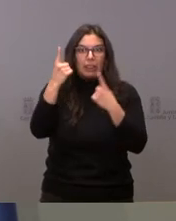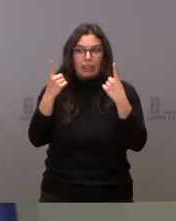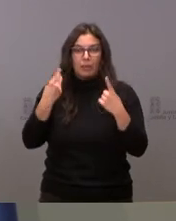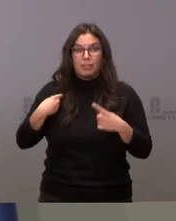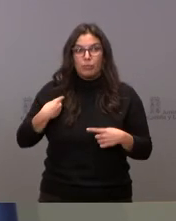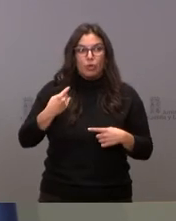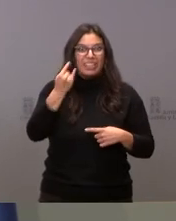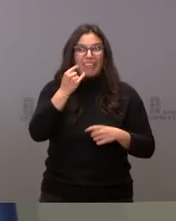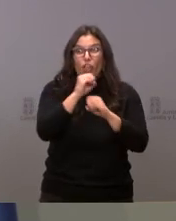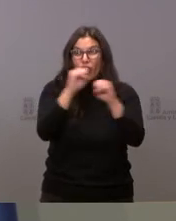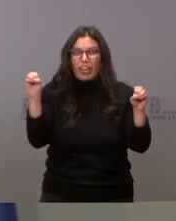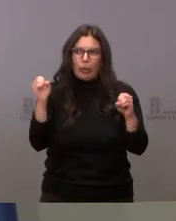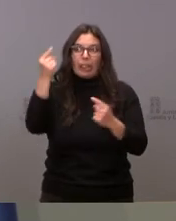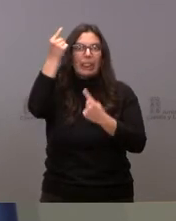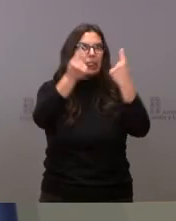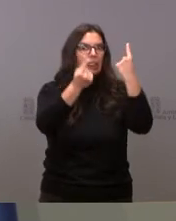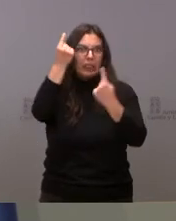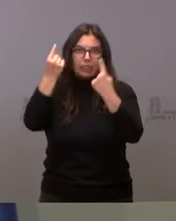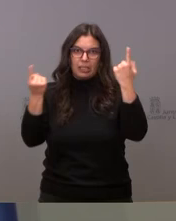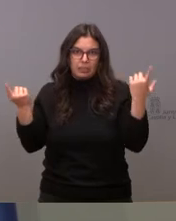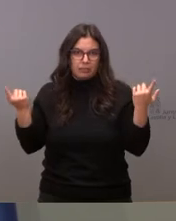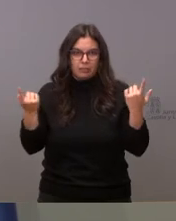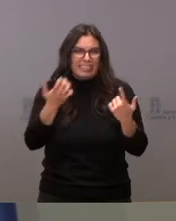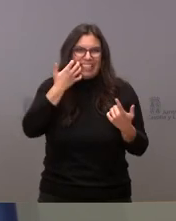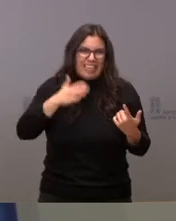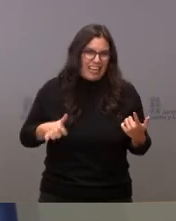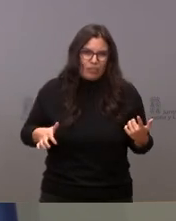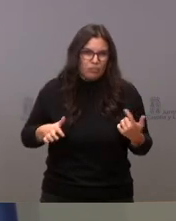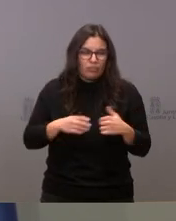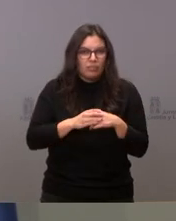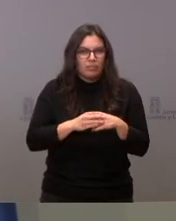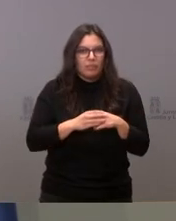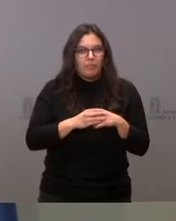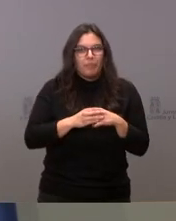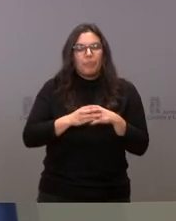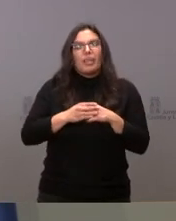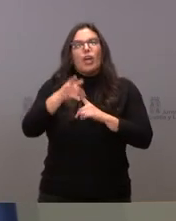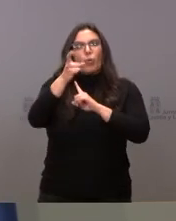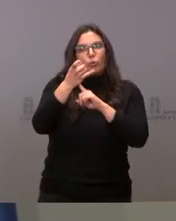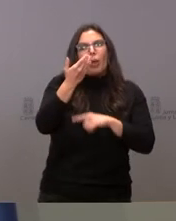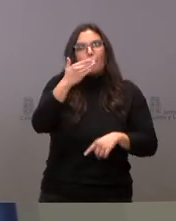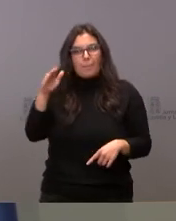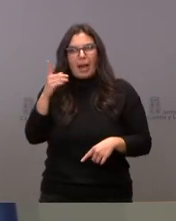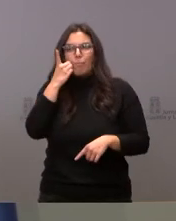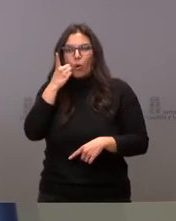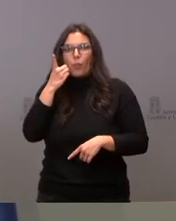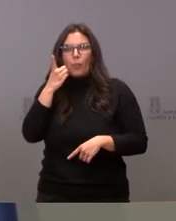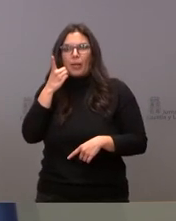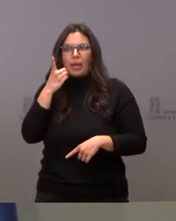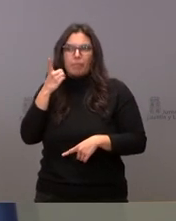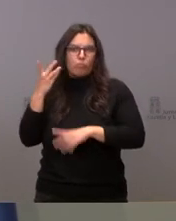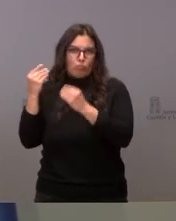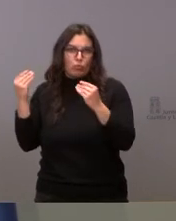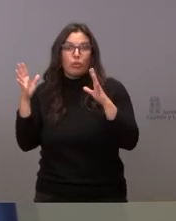que es raro. Hay muchos sitios con mala cobertura de teléfono móvil, pero que no haya teléfono fijo